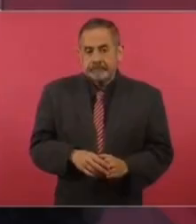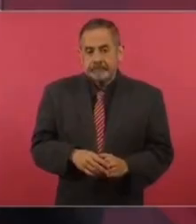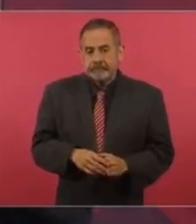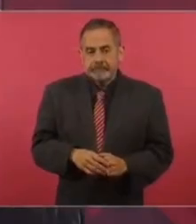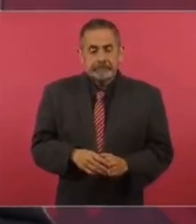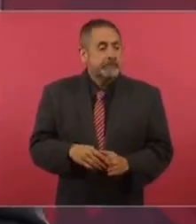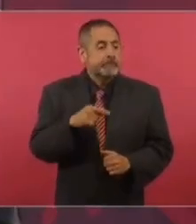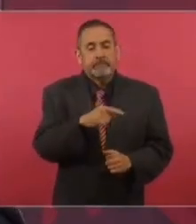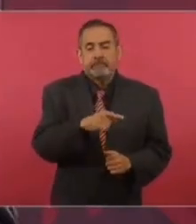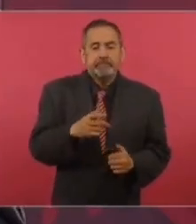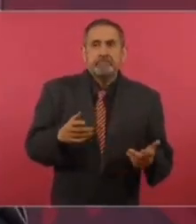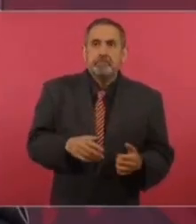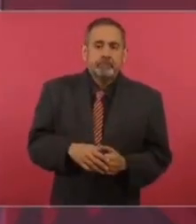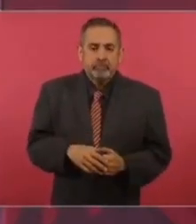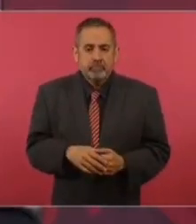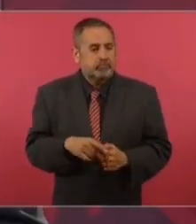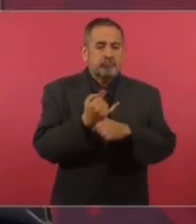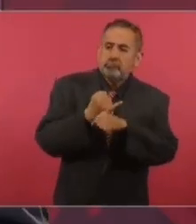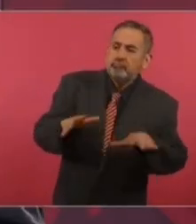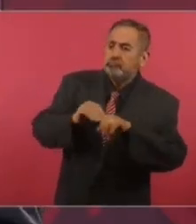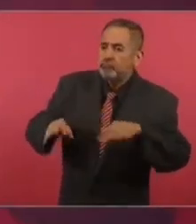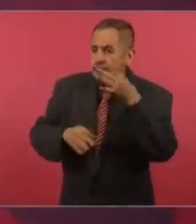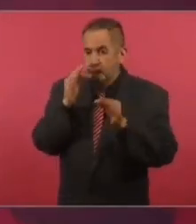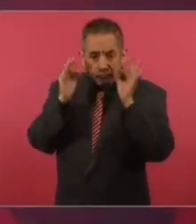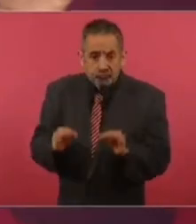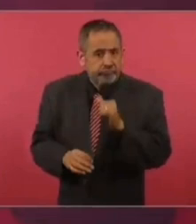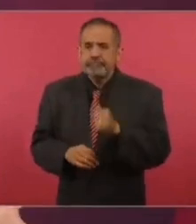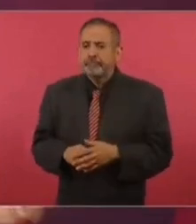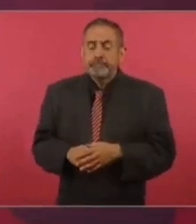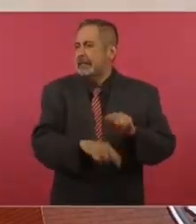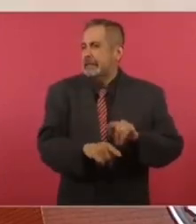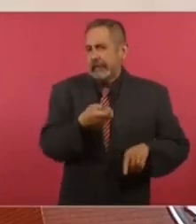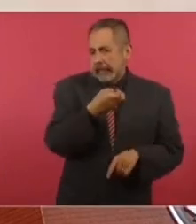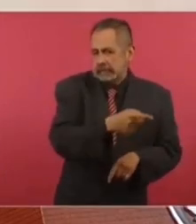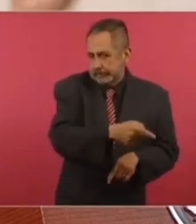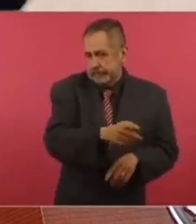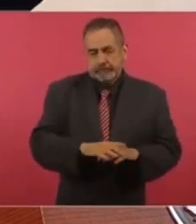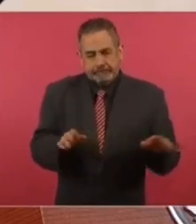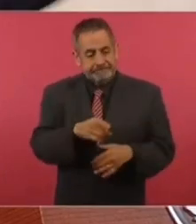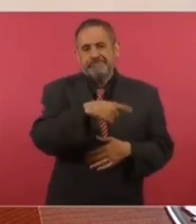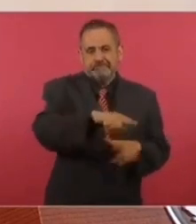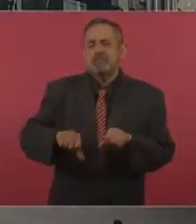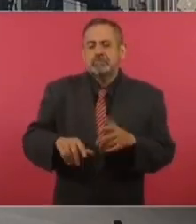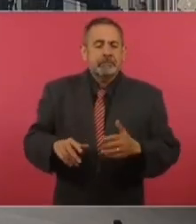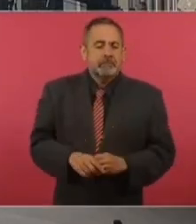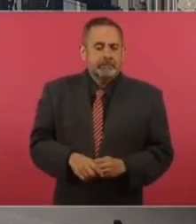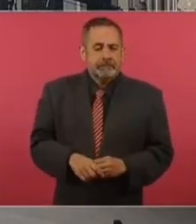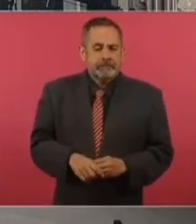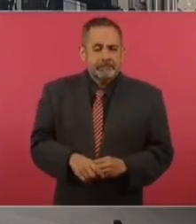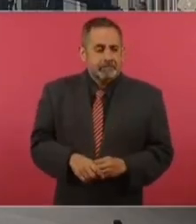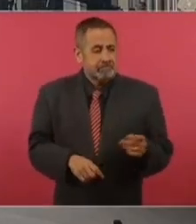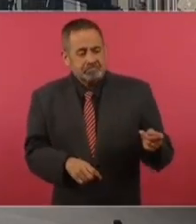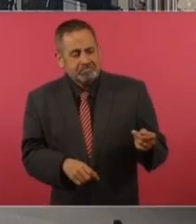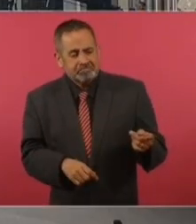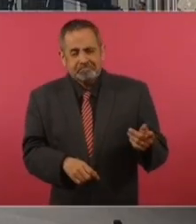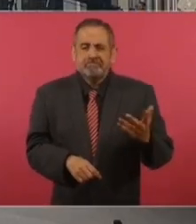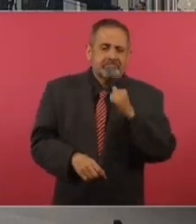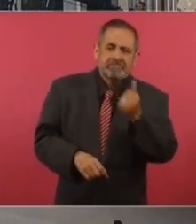Pues no tienen como función informar, sino proteger intereses. Pero ellos son los enojados. No hacen mella